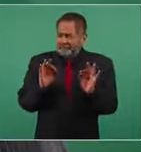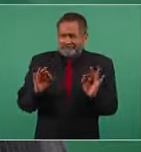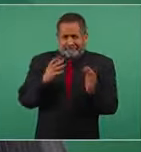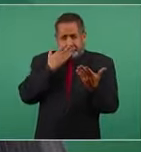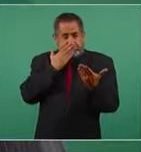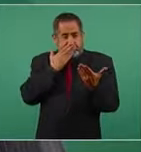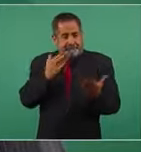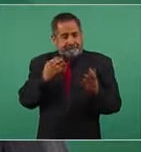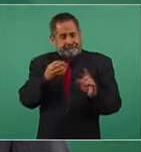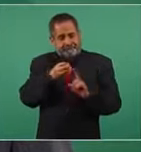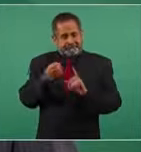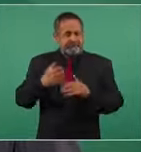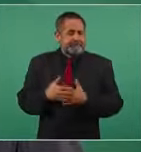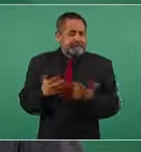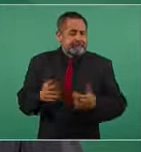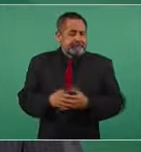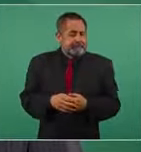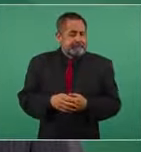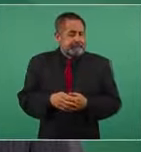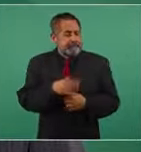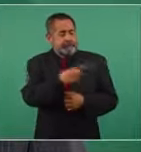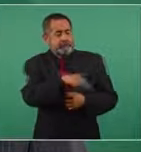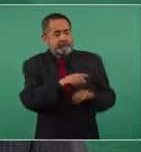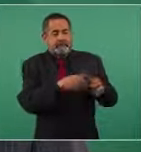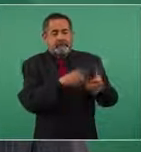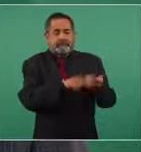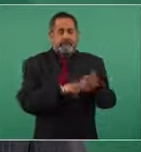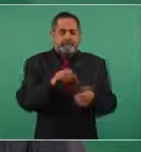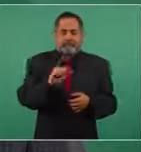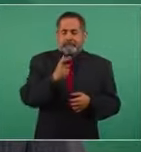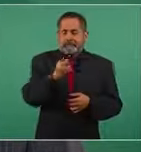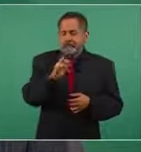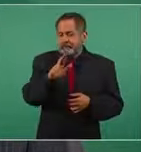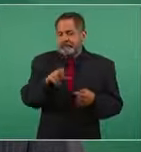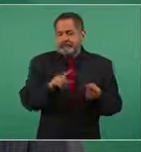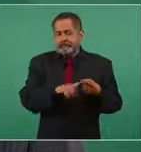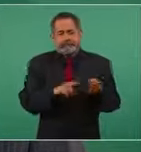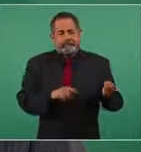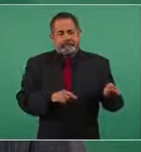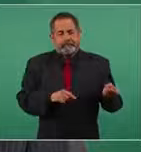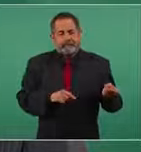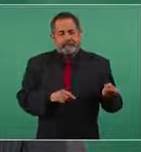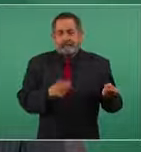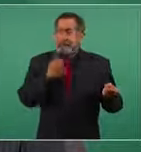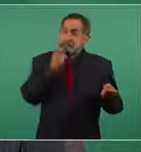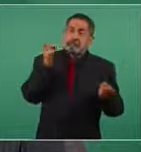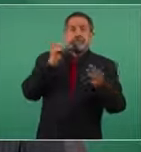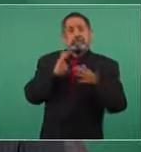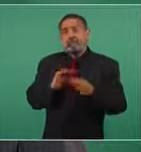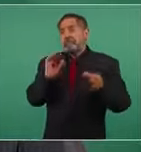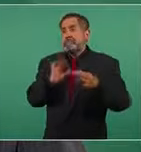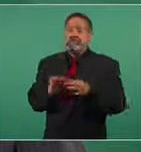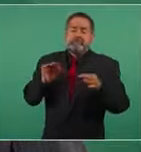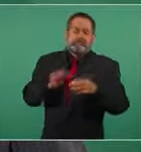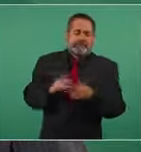entonces si Aguilar dice que